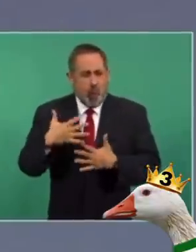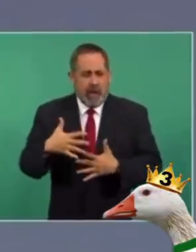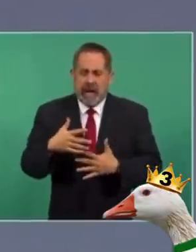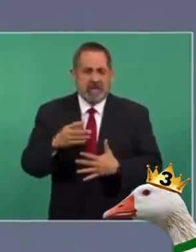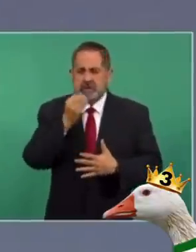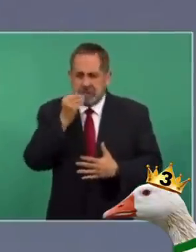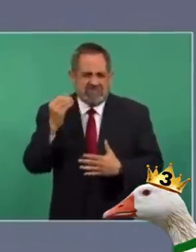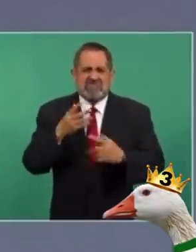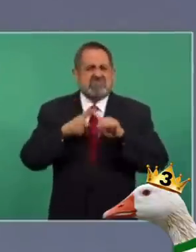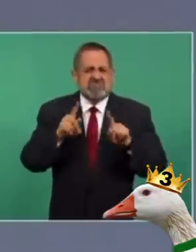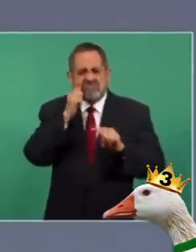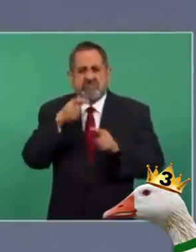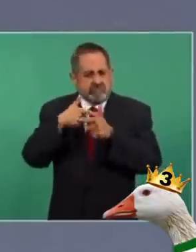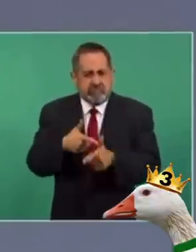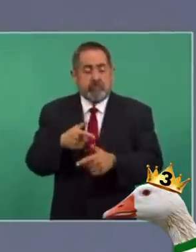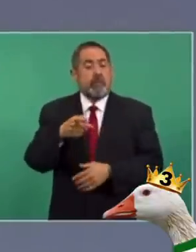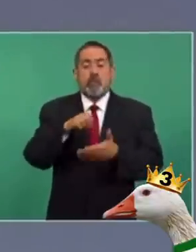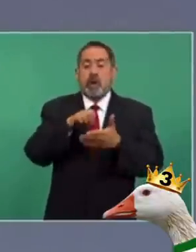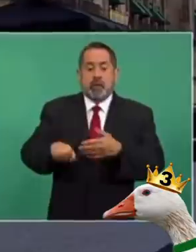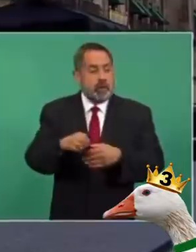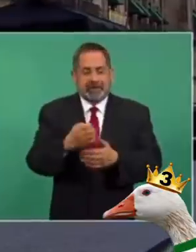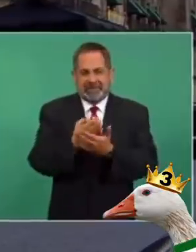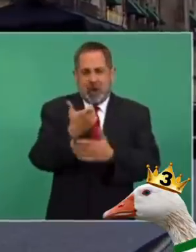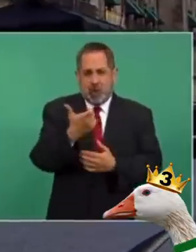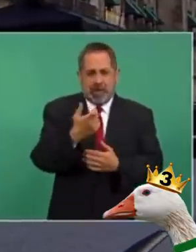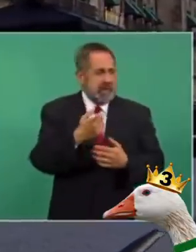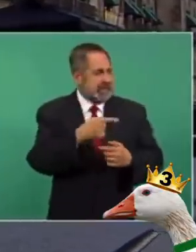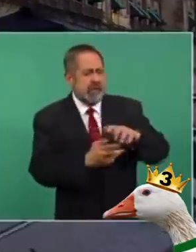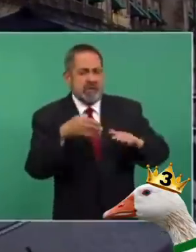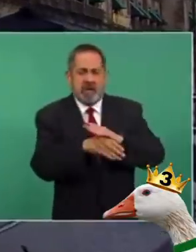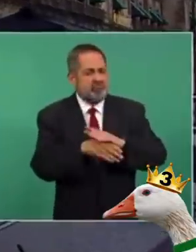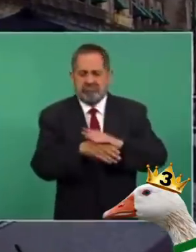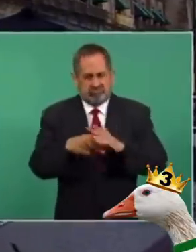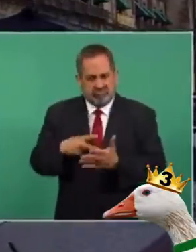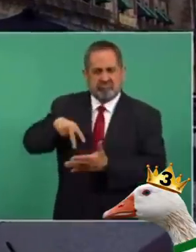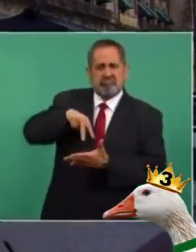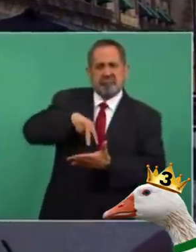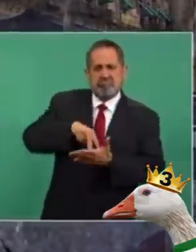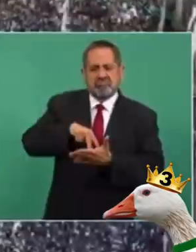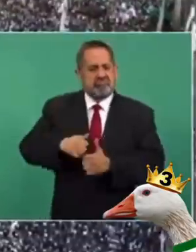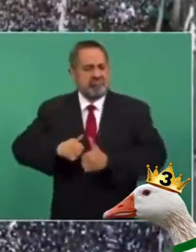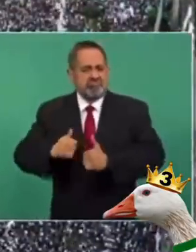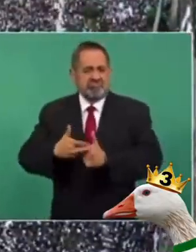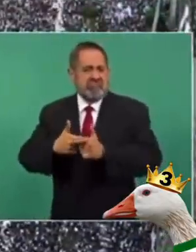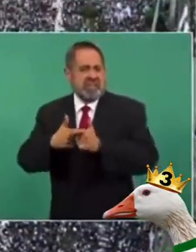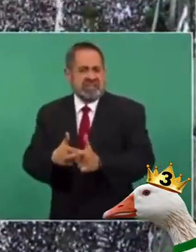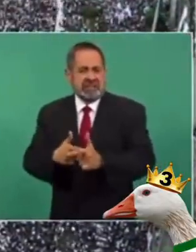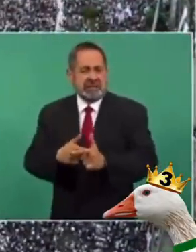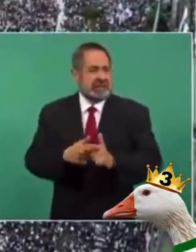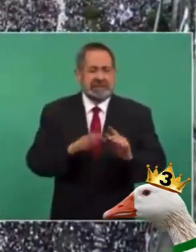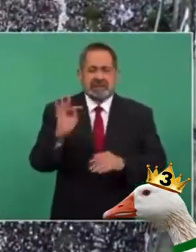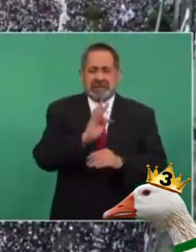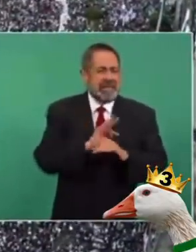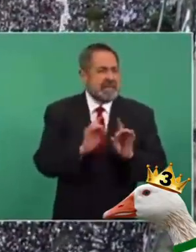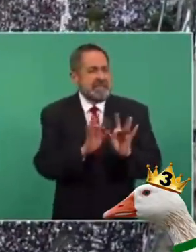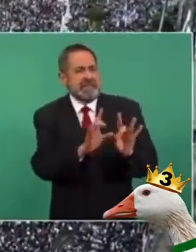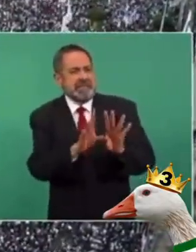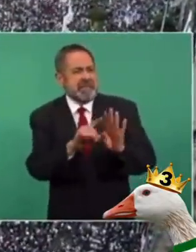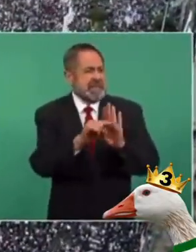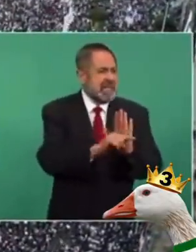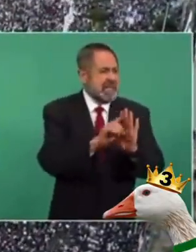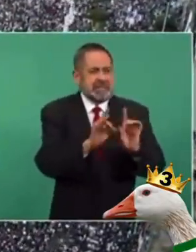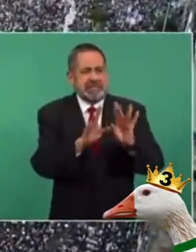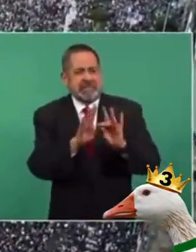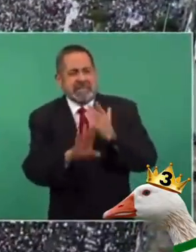la crisis económica originada por el neoliberalismo, hemos resistido a las adversidades y seguimos